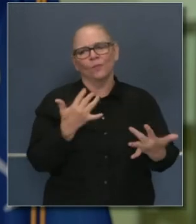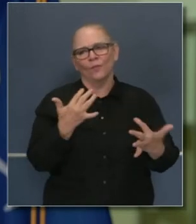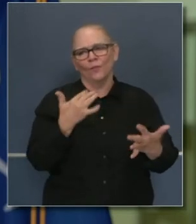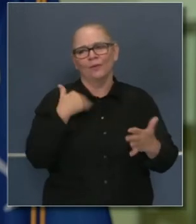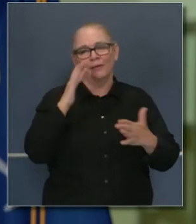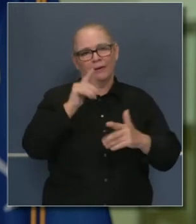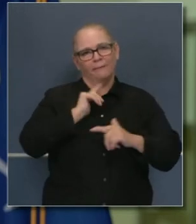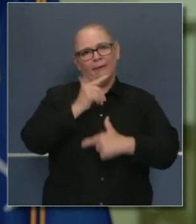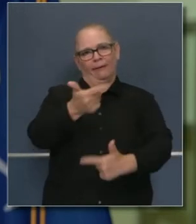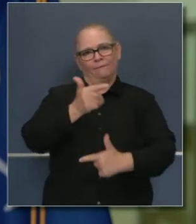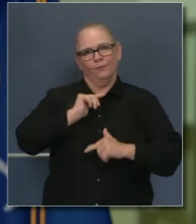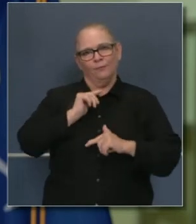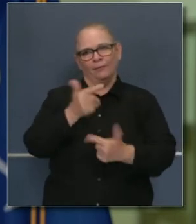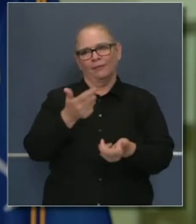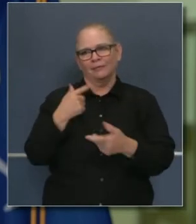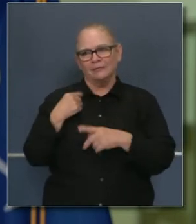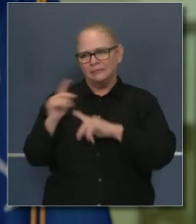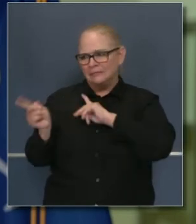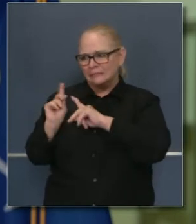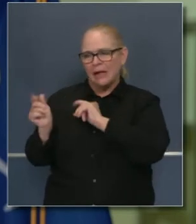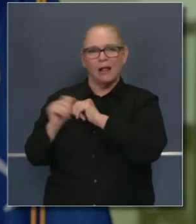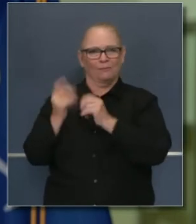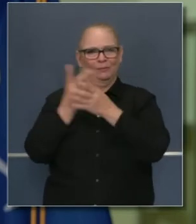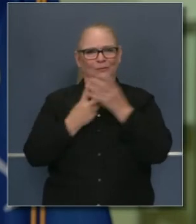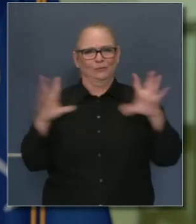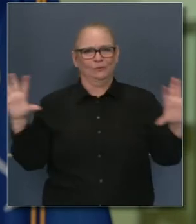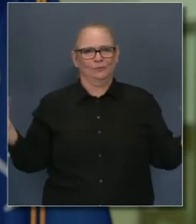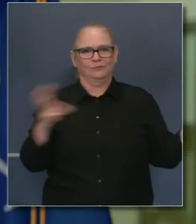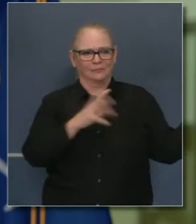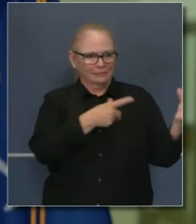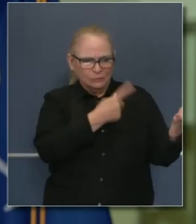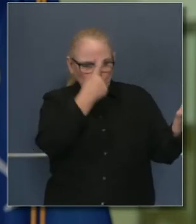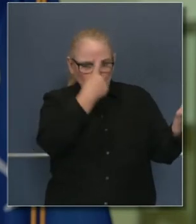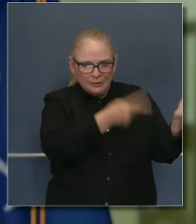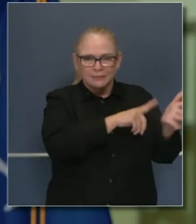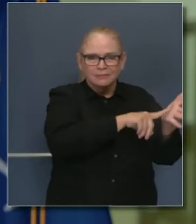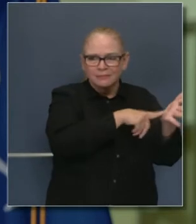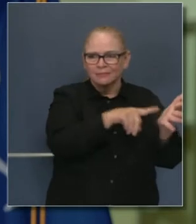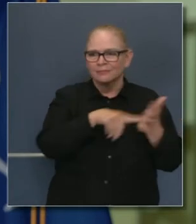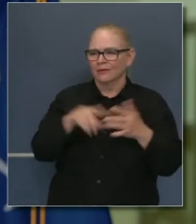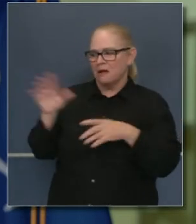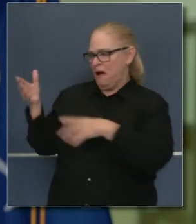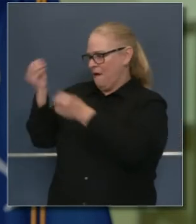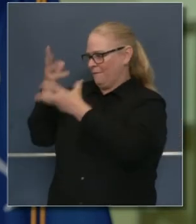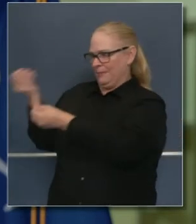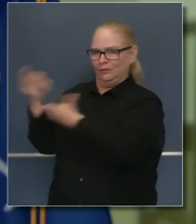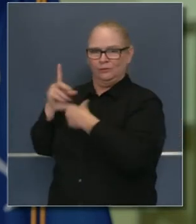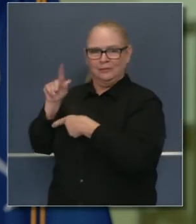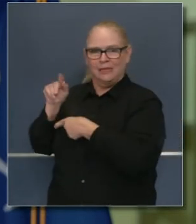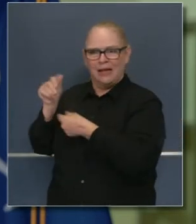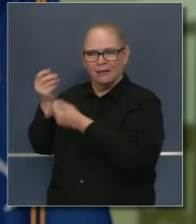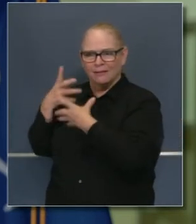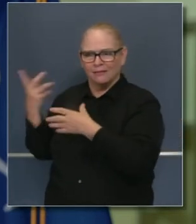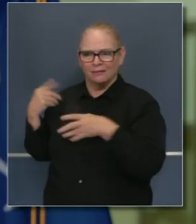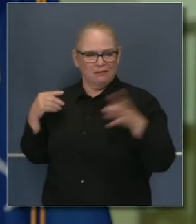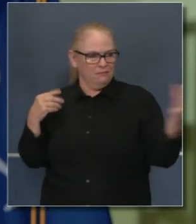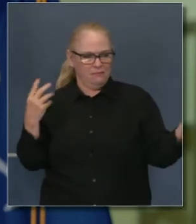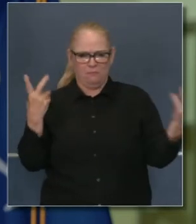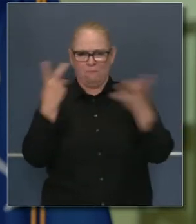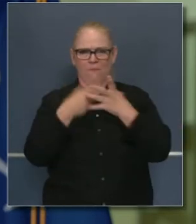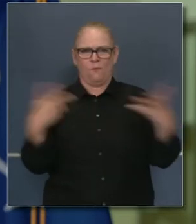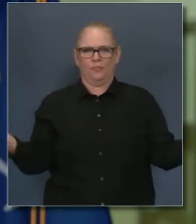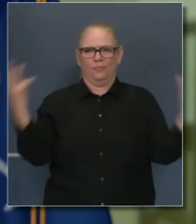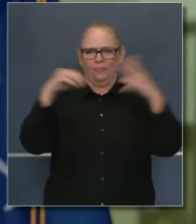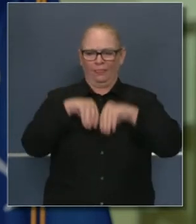estos puntos y comentarios para poder juntarlos en los protocolos y recomendaciones. Y como dije, trabajando con